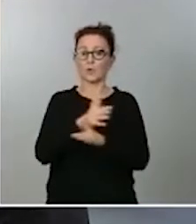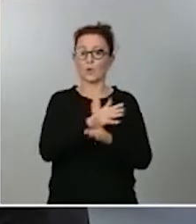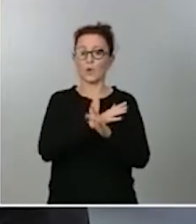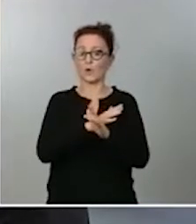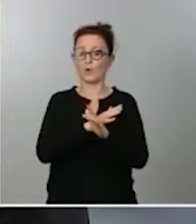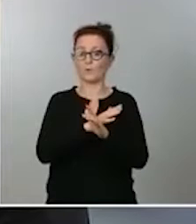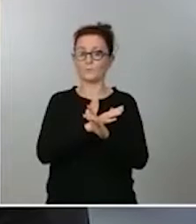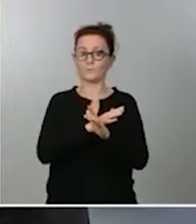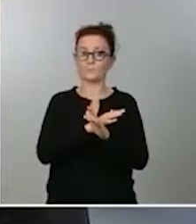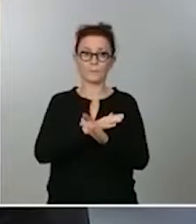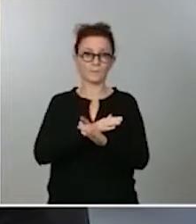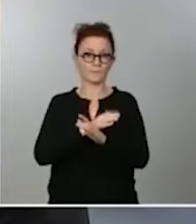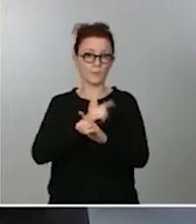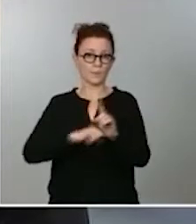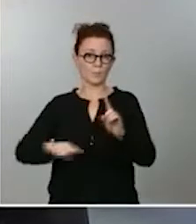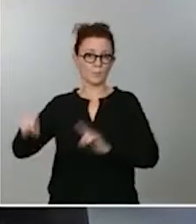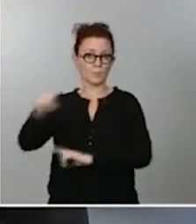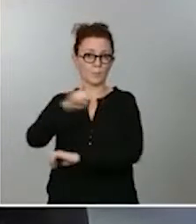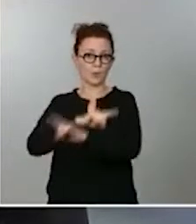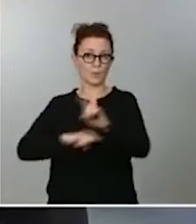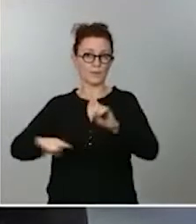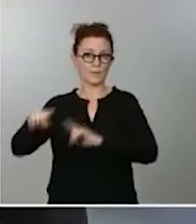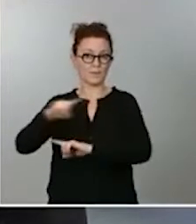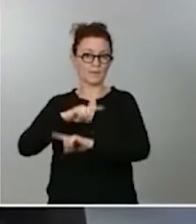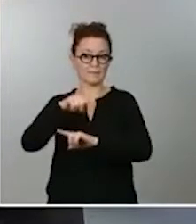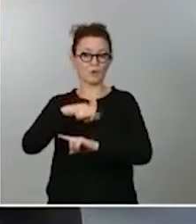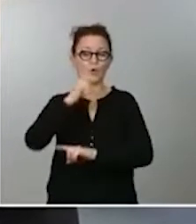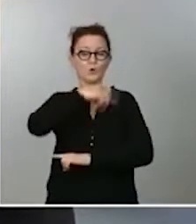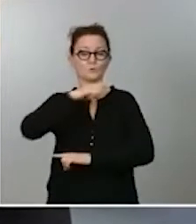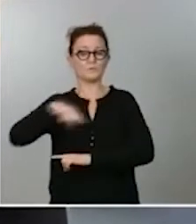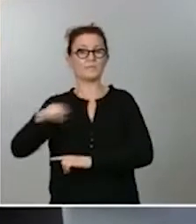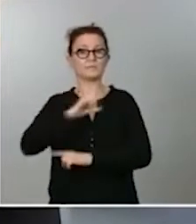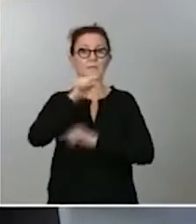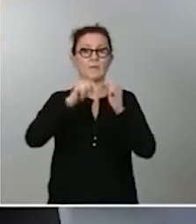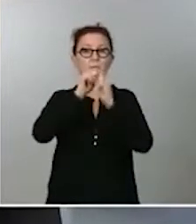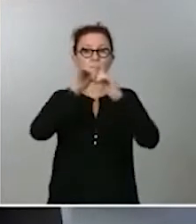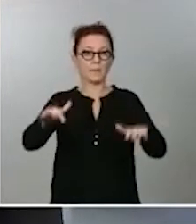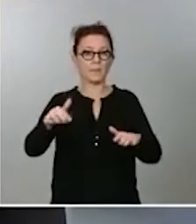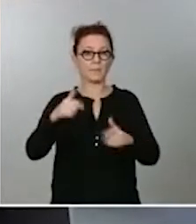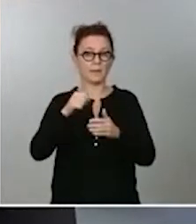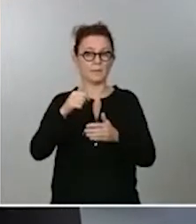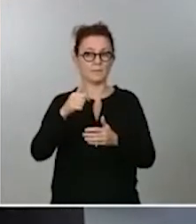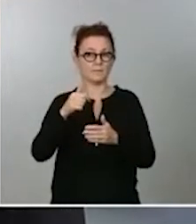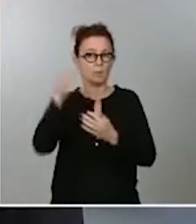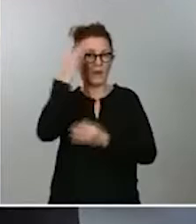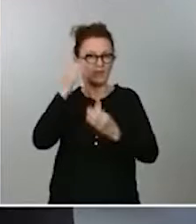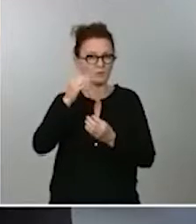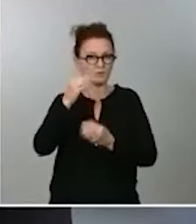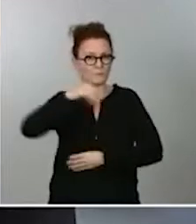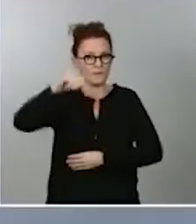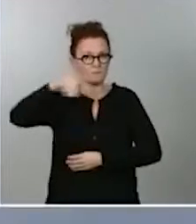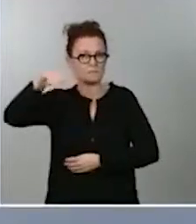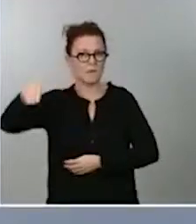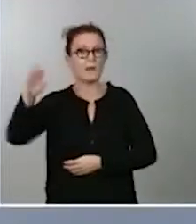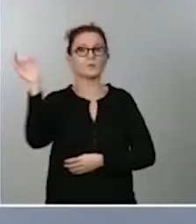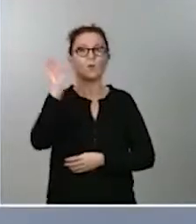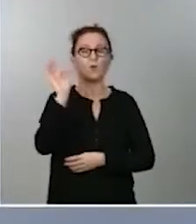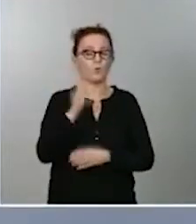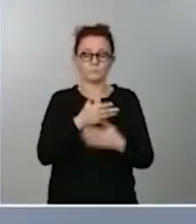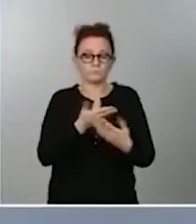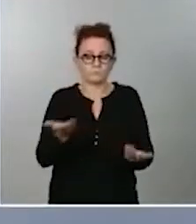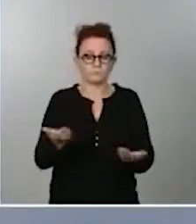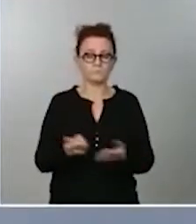meses de pandemia. Por otro lado, queríamos saber si habían